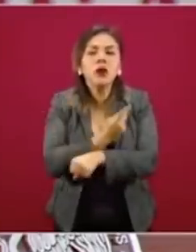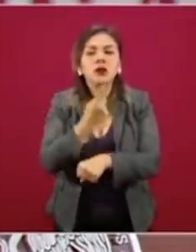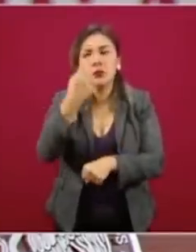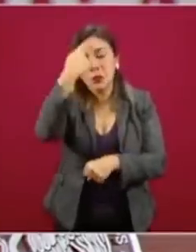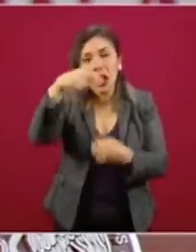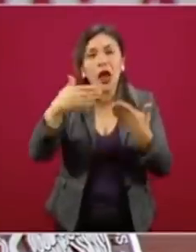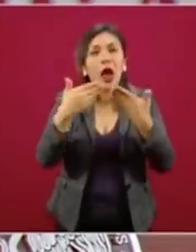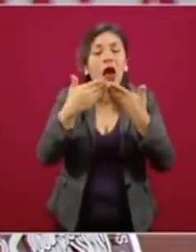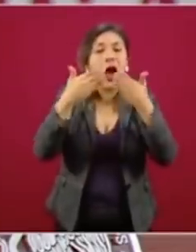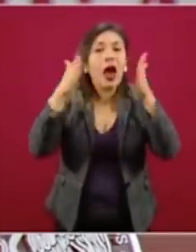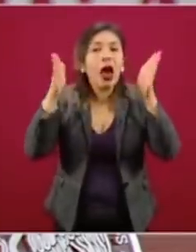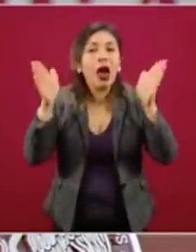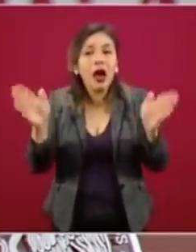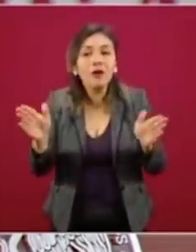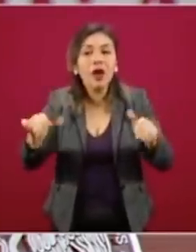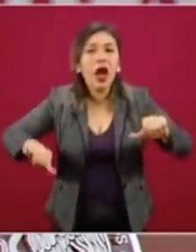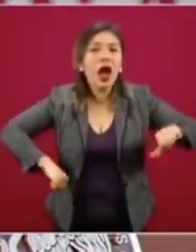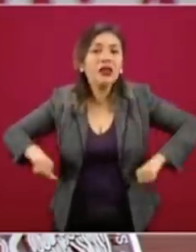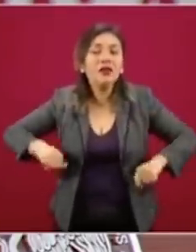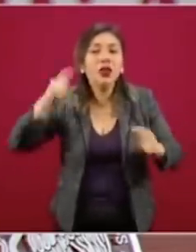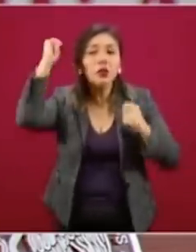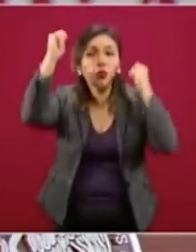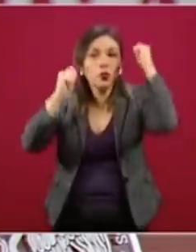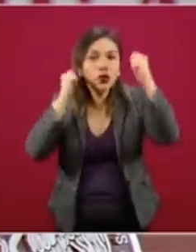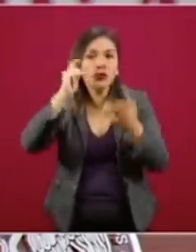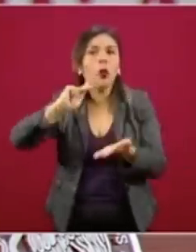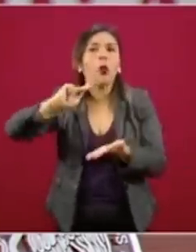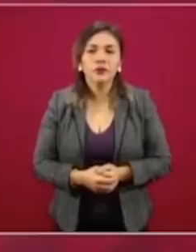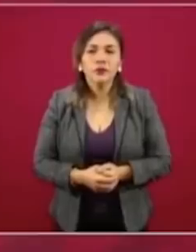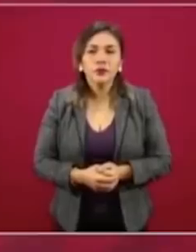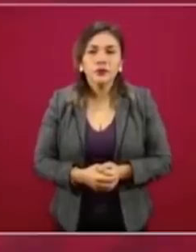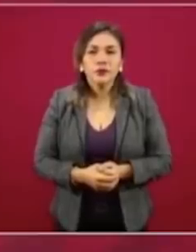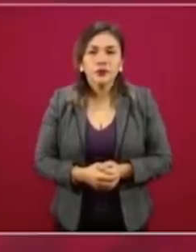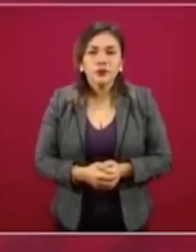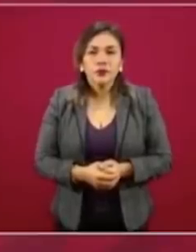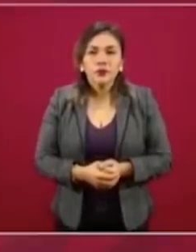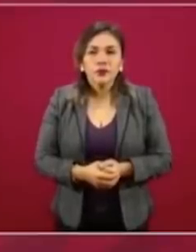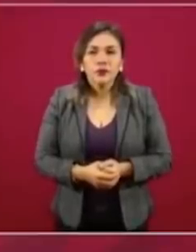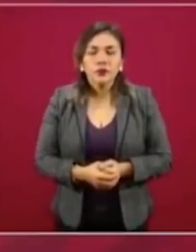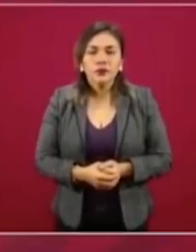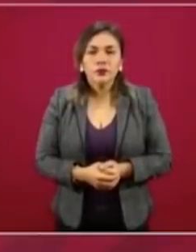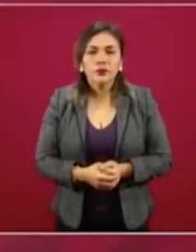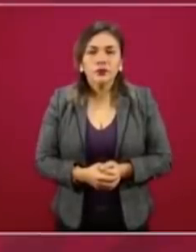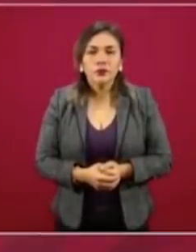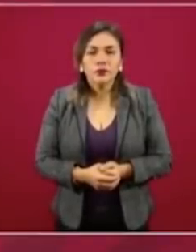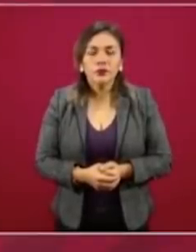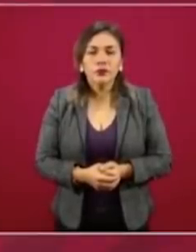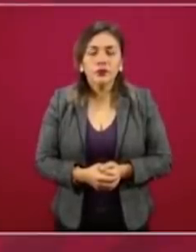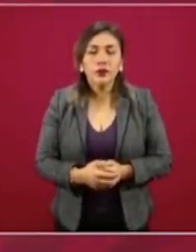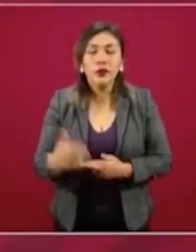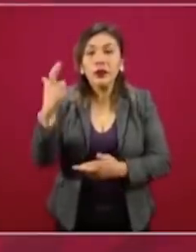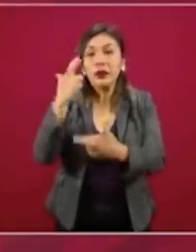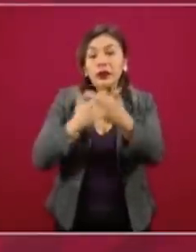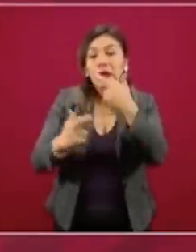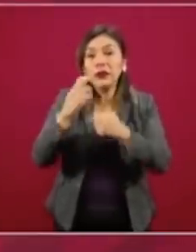apertura a la actividad turística, el regreso a clases,